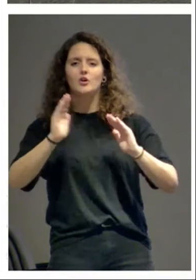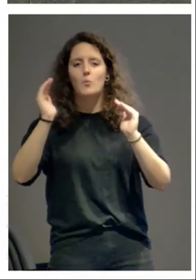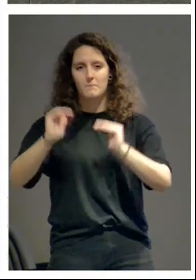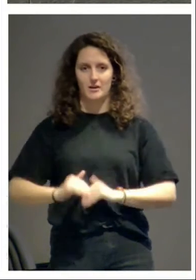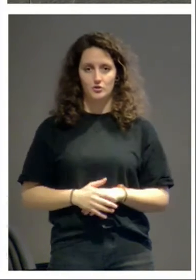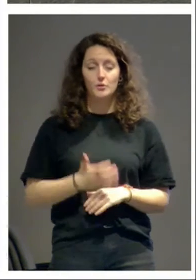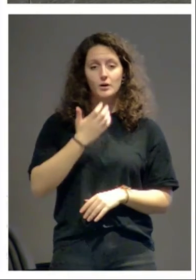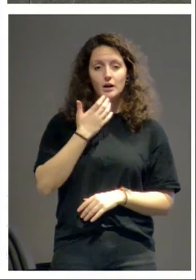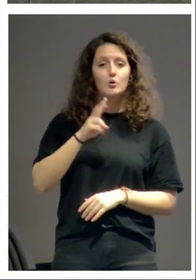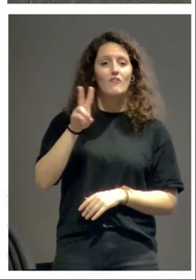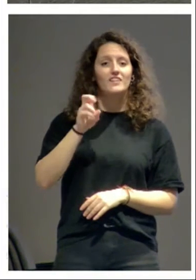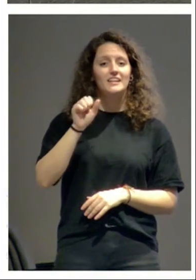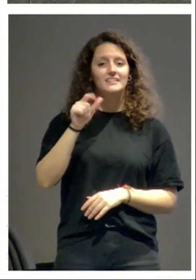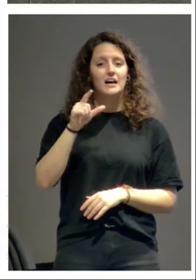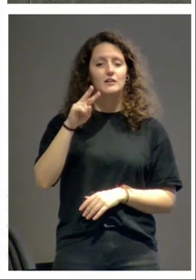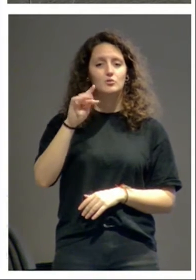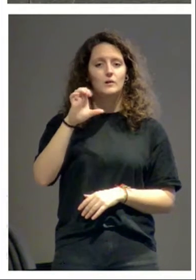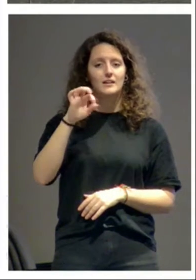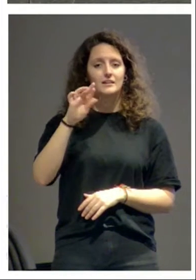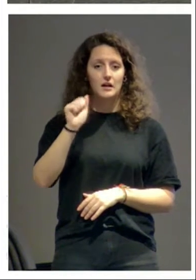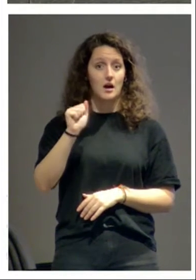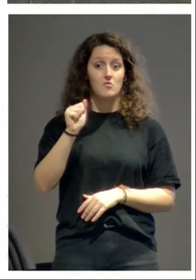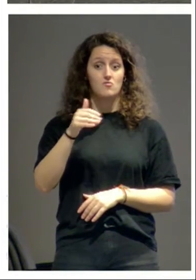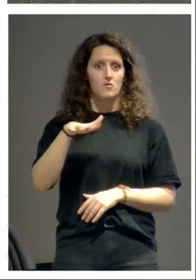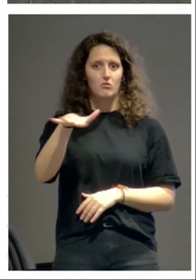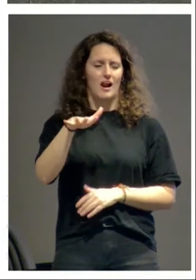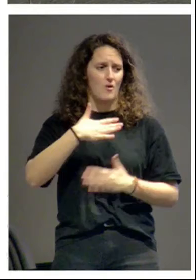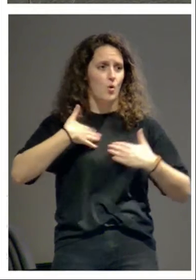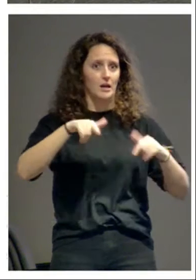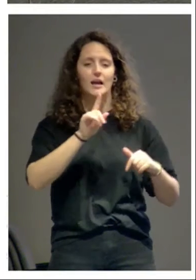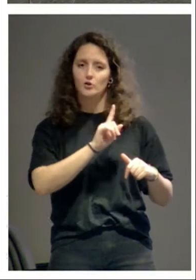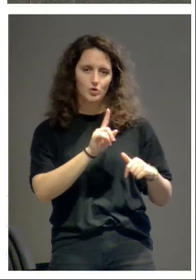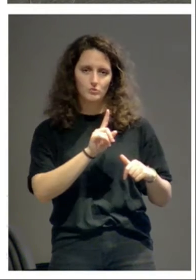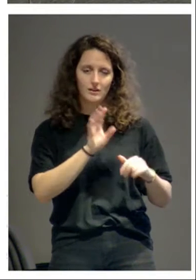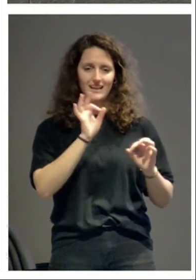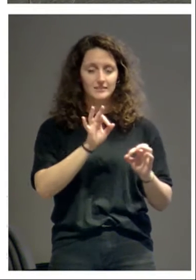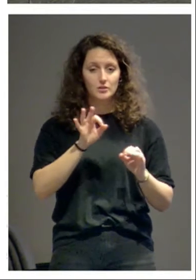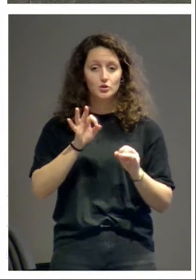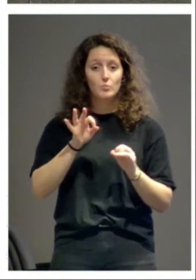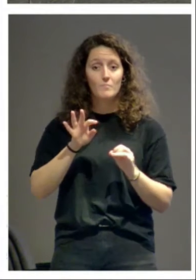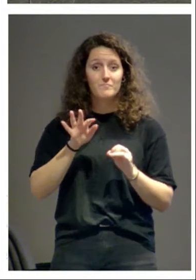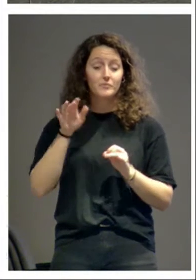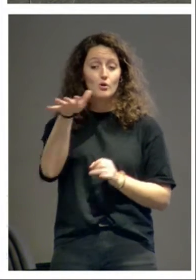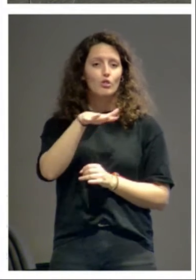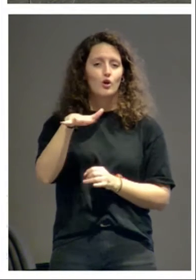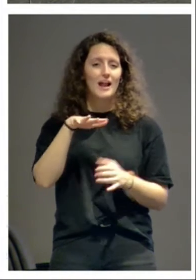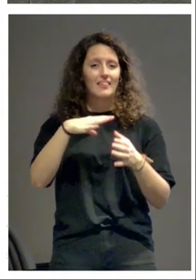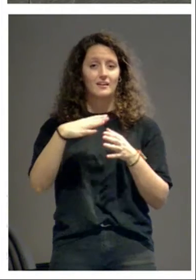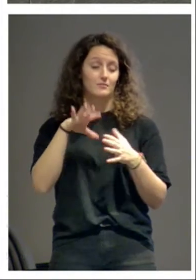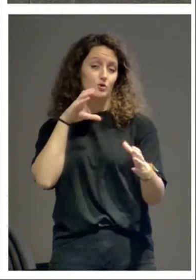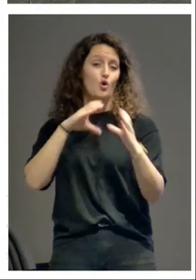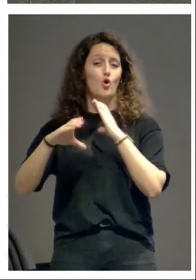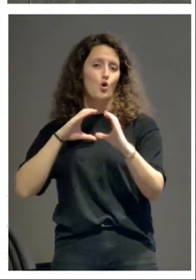Villatuerta no está en cualquier sitio. Villatuerta está en un eje de comunicaciones importantísimo